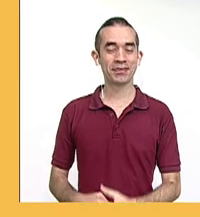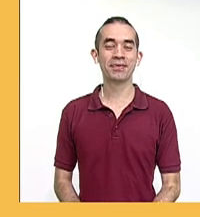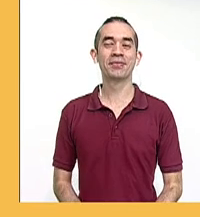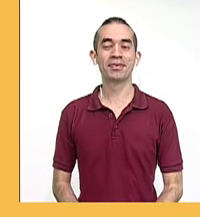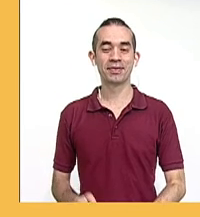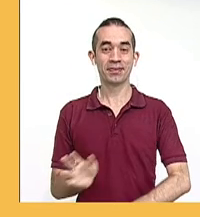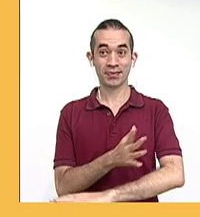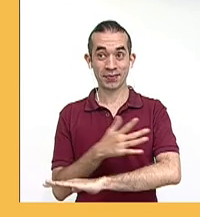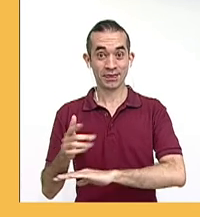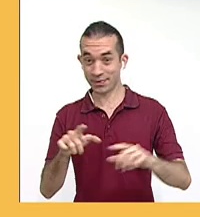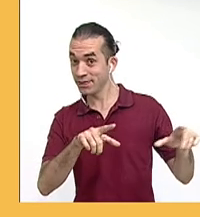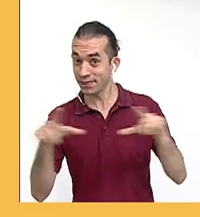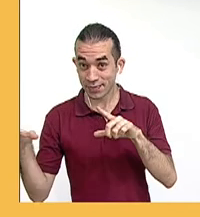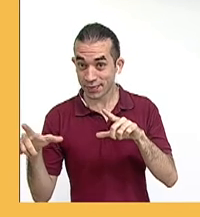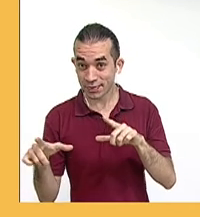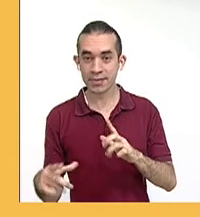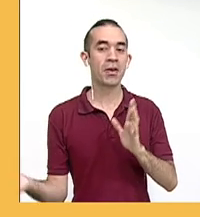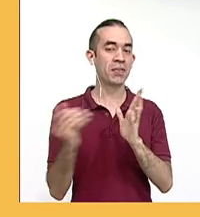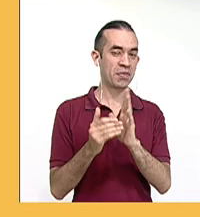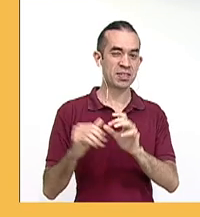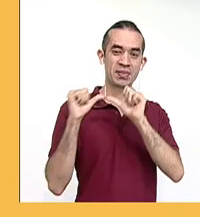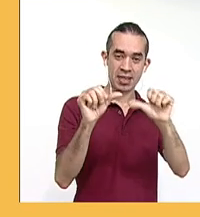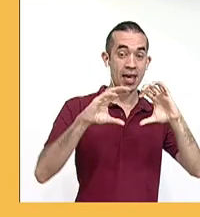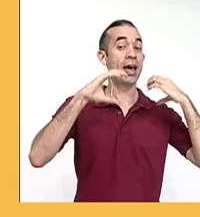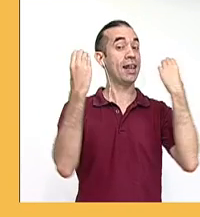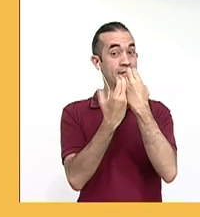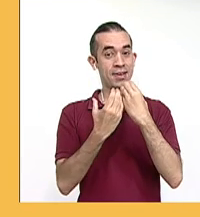¿Listo? Regresemos a la clase.